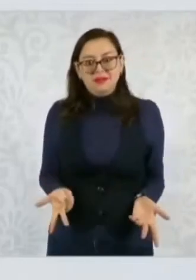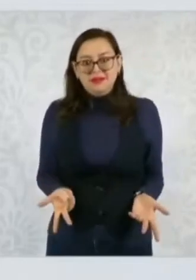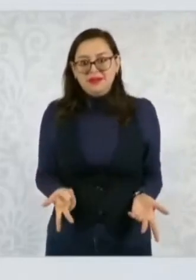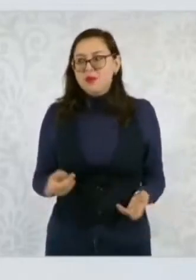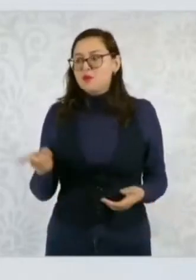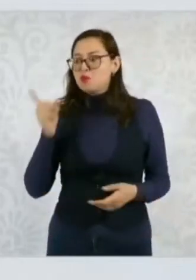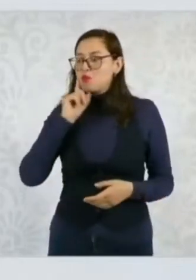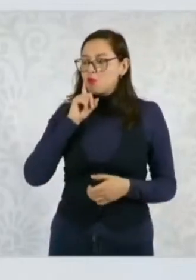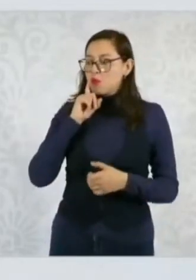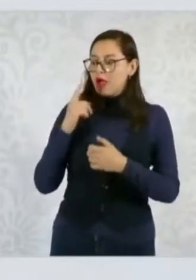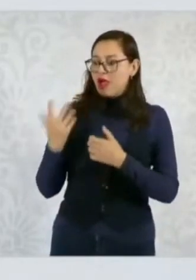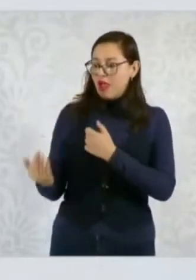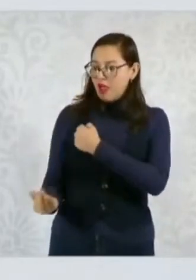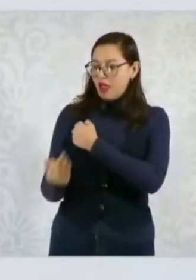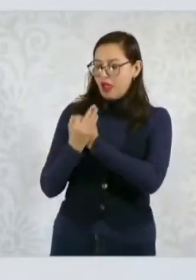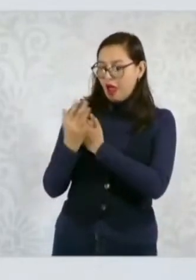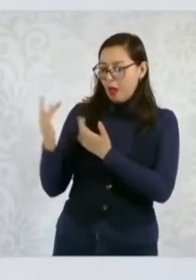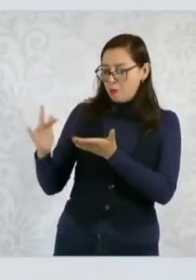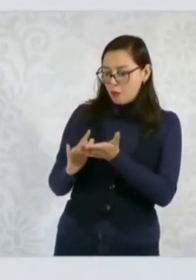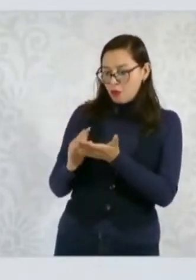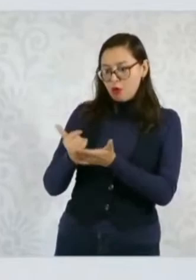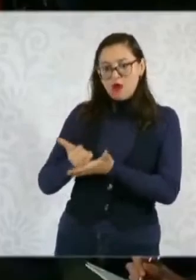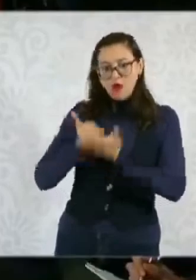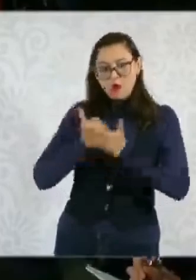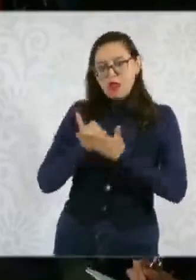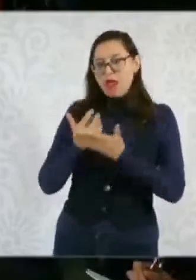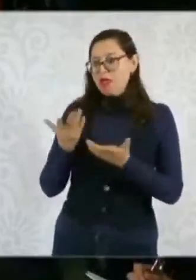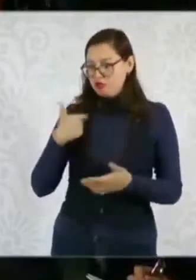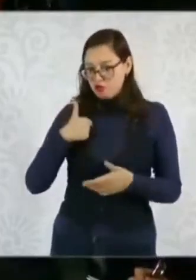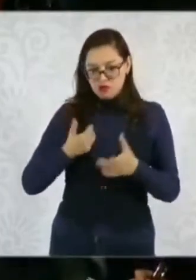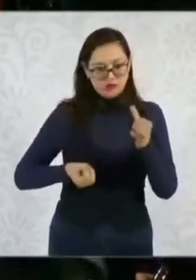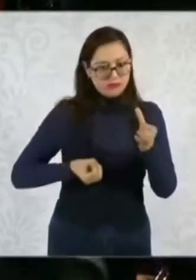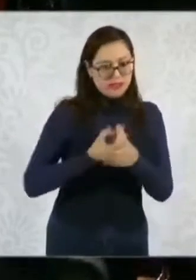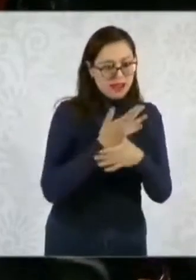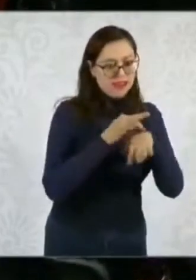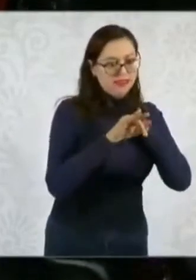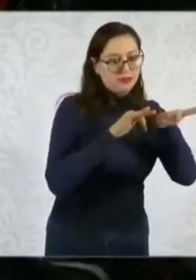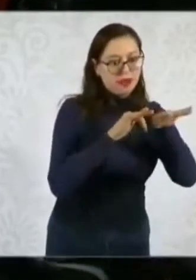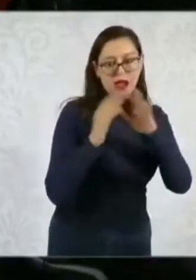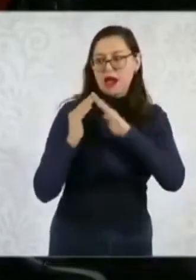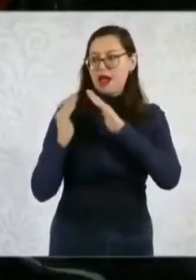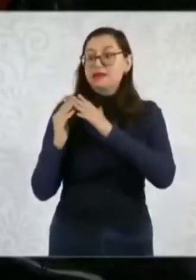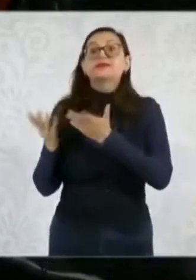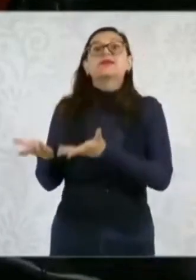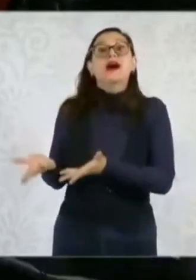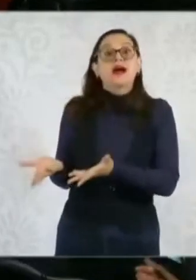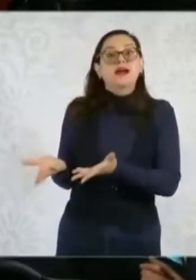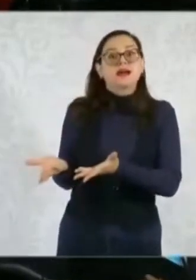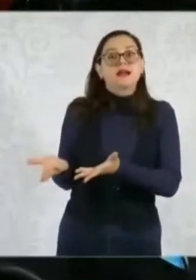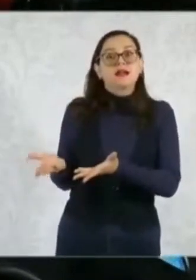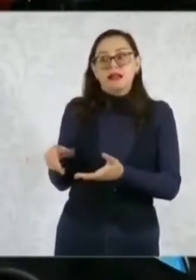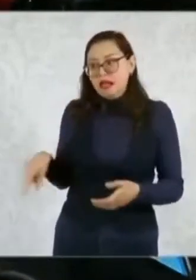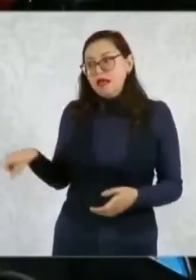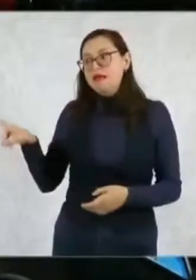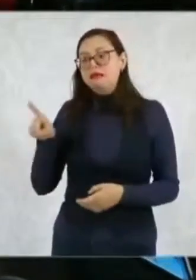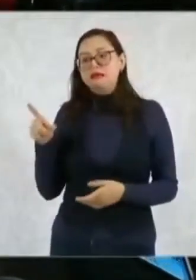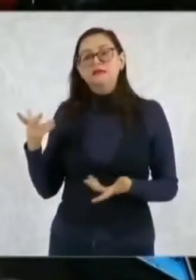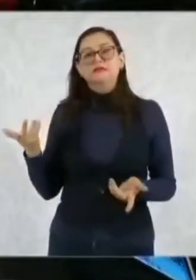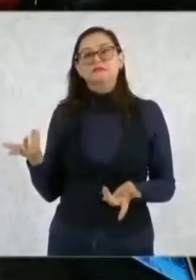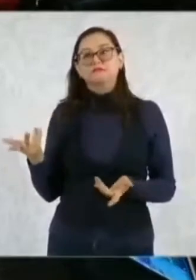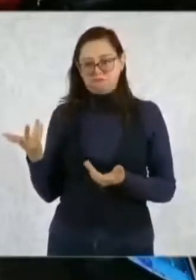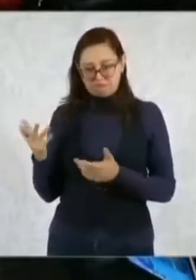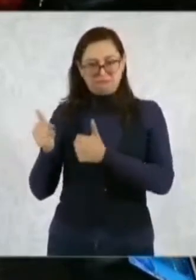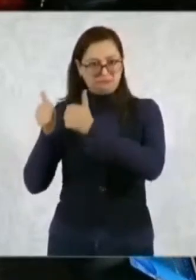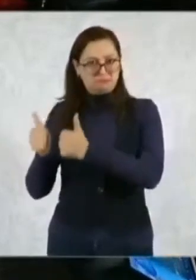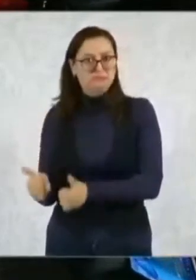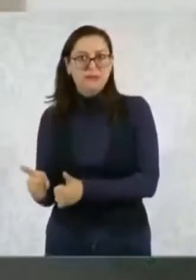mujeres muchas veces a que podamos salir a trabajar, que vienen de sus pueblos y que en